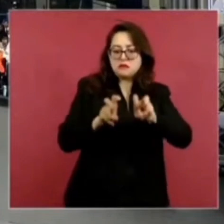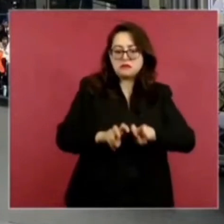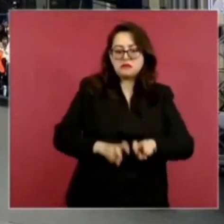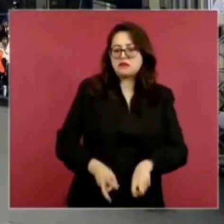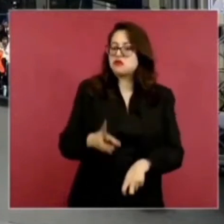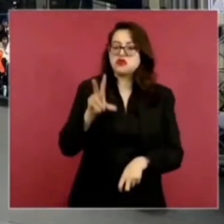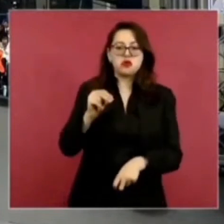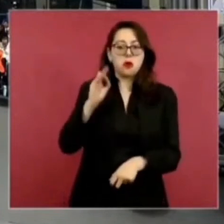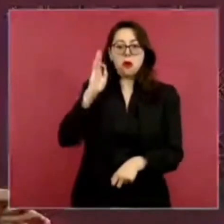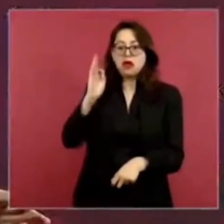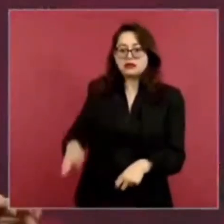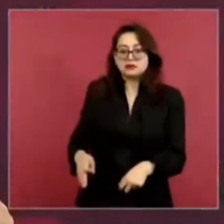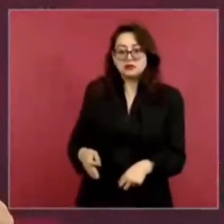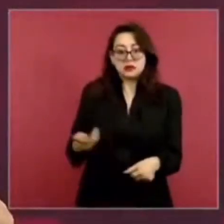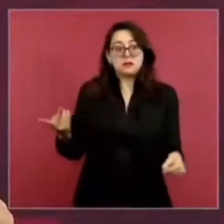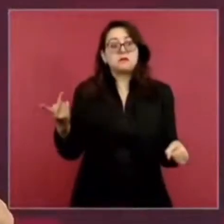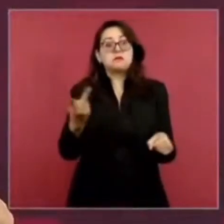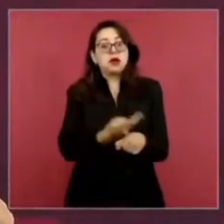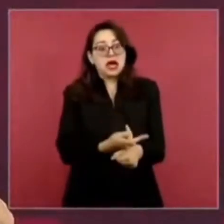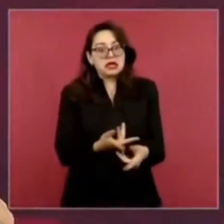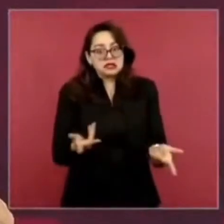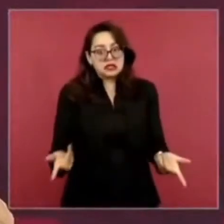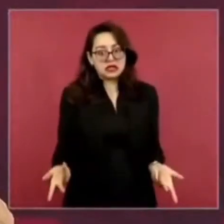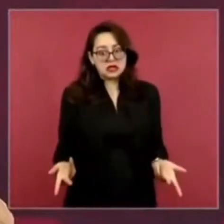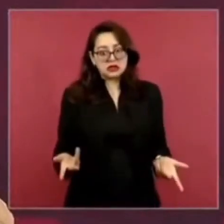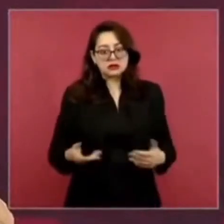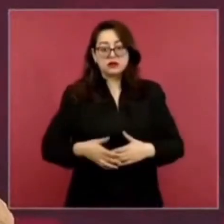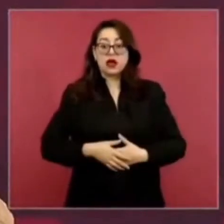eso va a